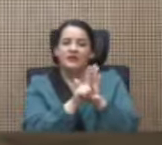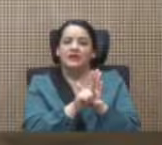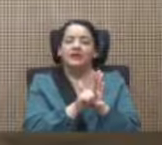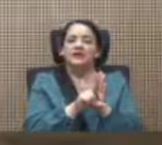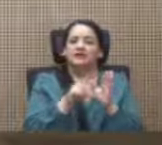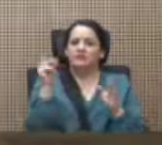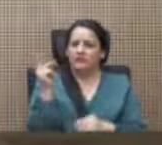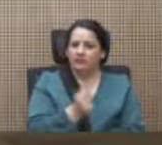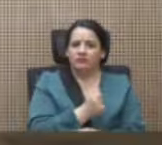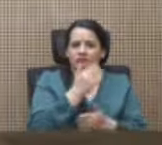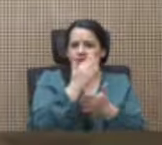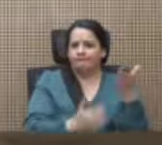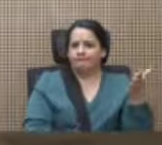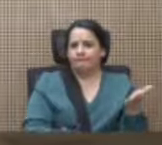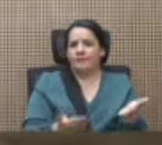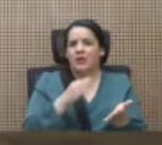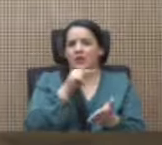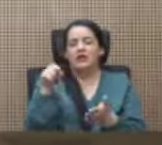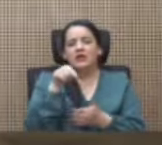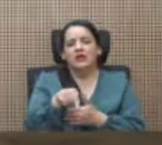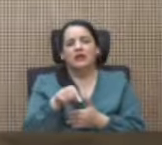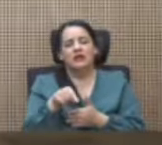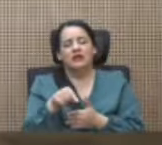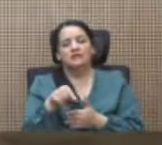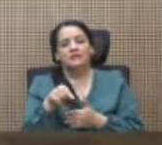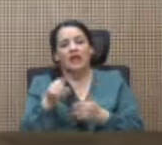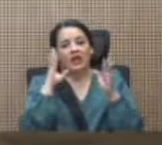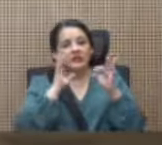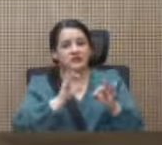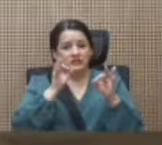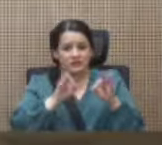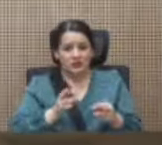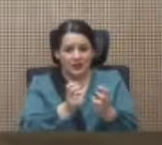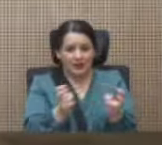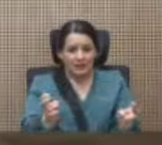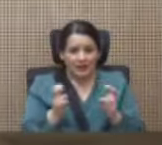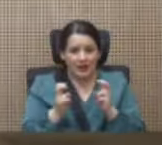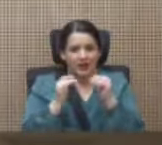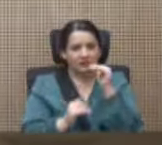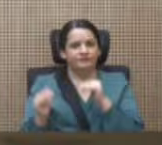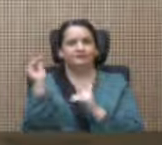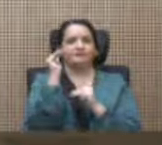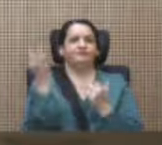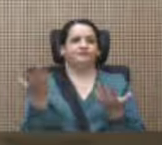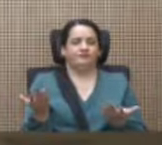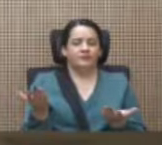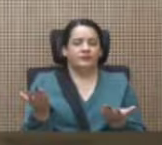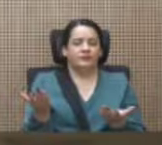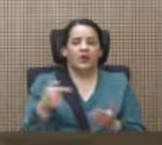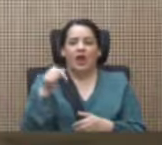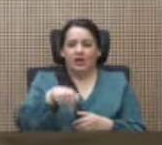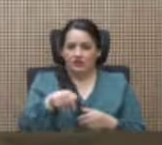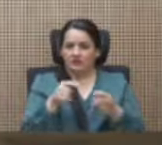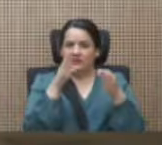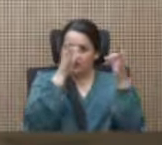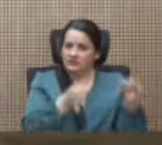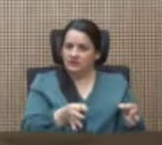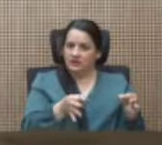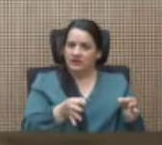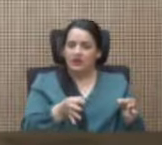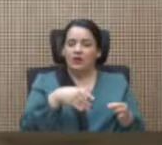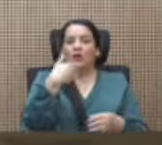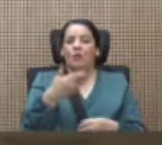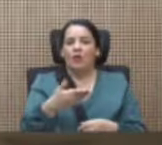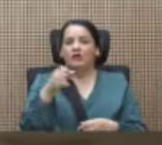un tajo. Pasar por encima de las decisiones de este plenario, porque en este plenario es donde se decide cuando se pospone o no se pospone un